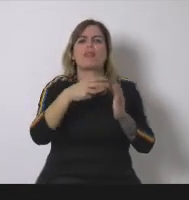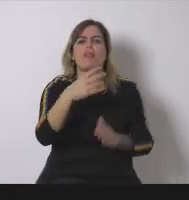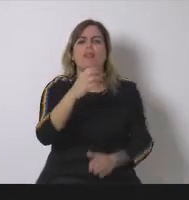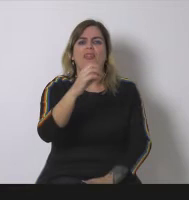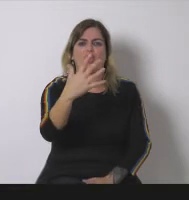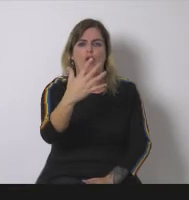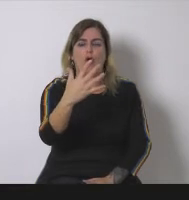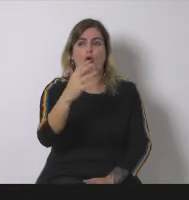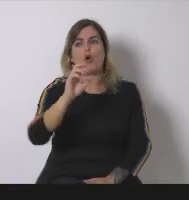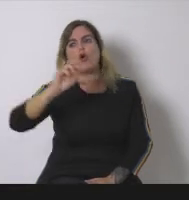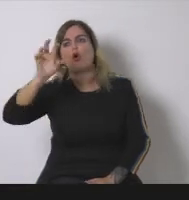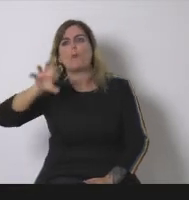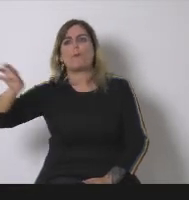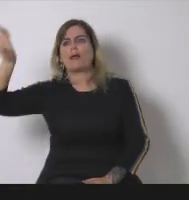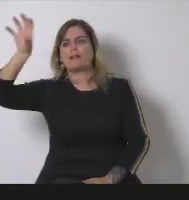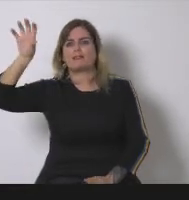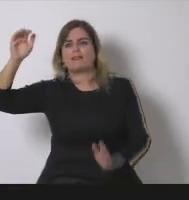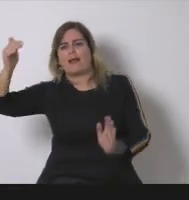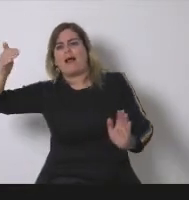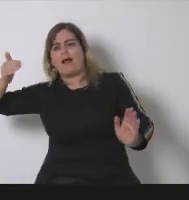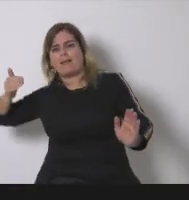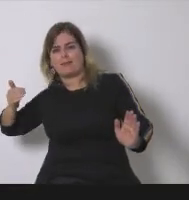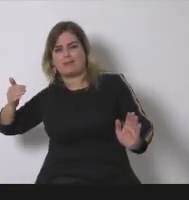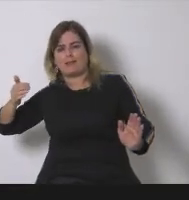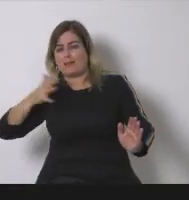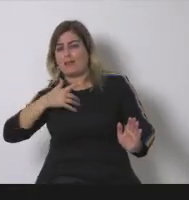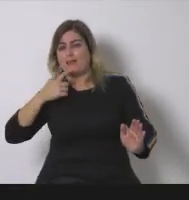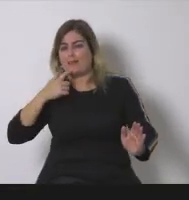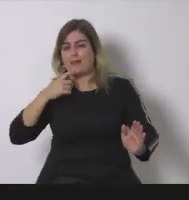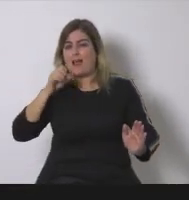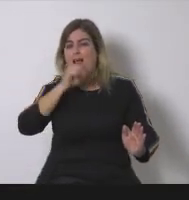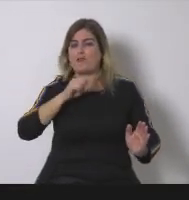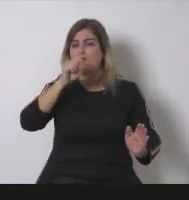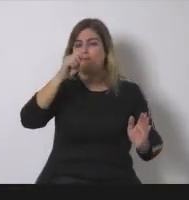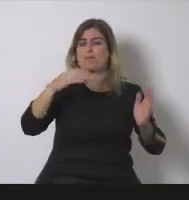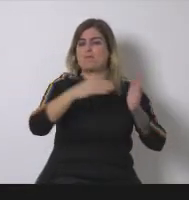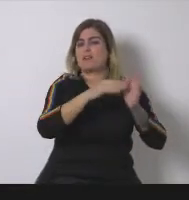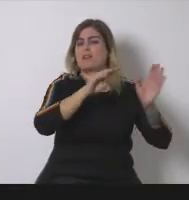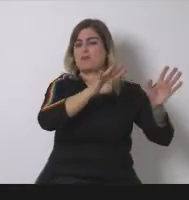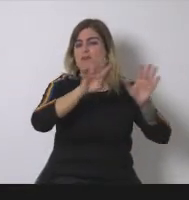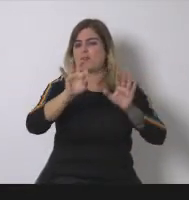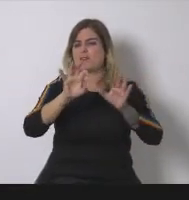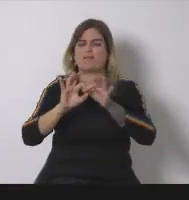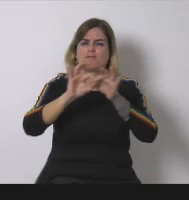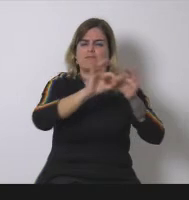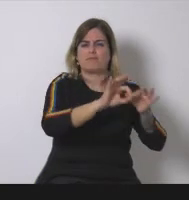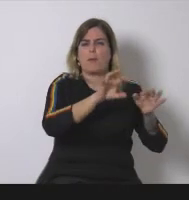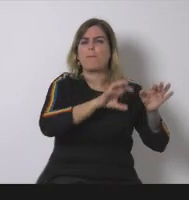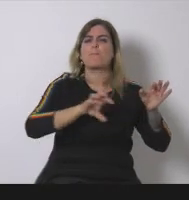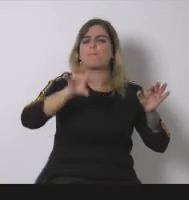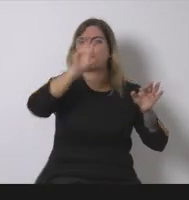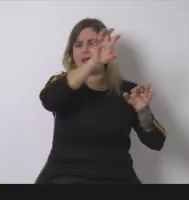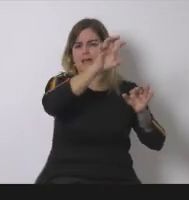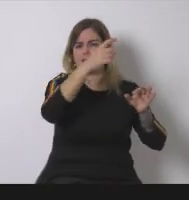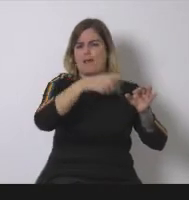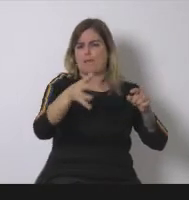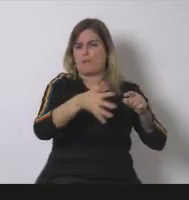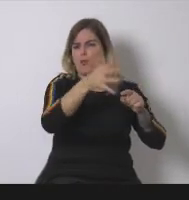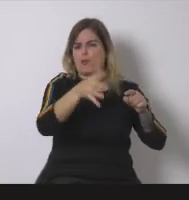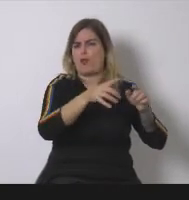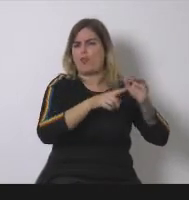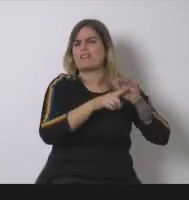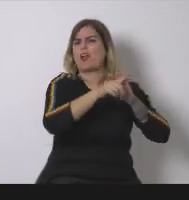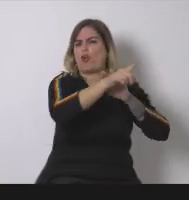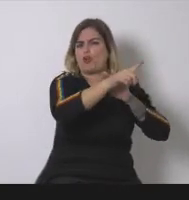de 1990 está más adaptada a países con un grado de desarrollo digamos previo a nuestro país entonces